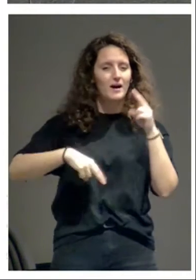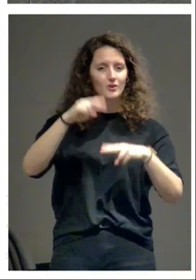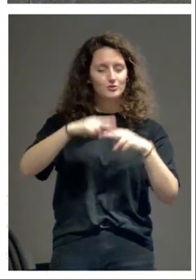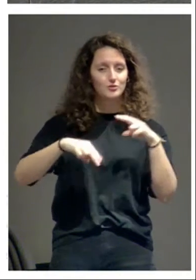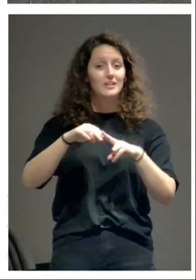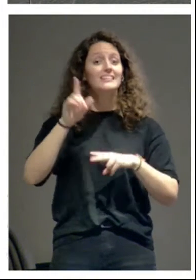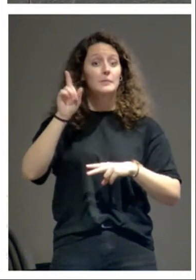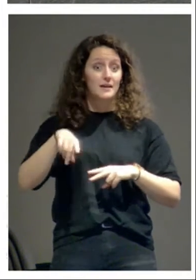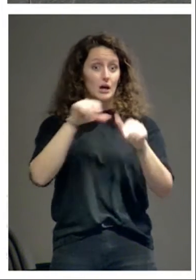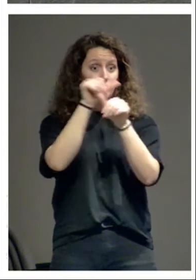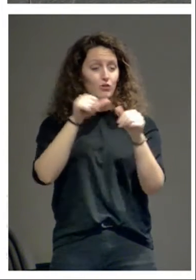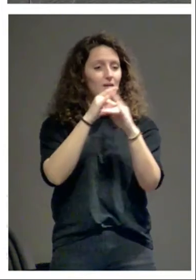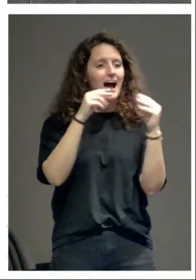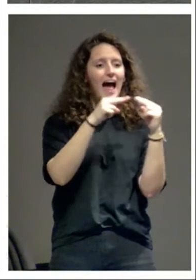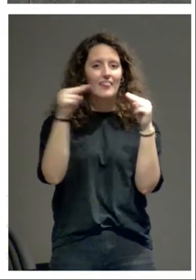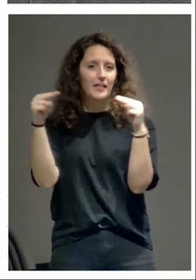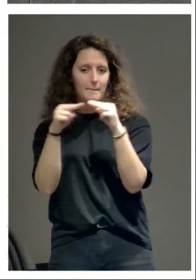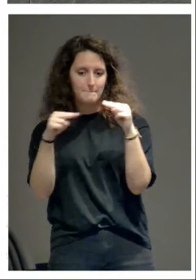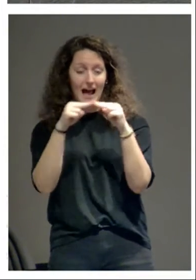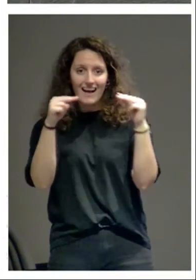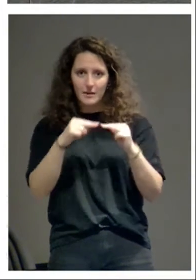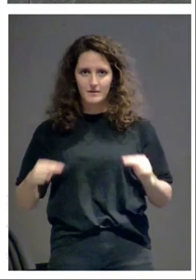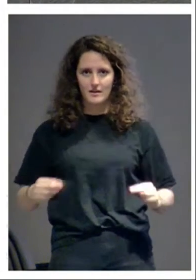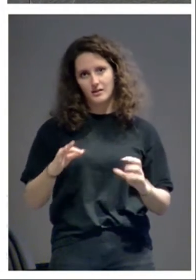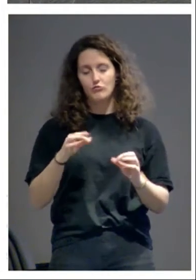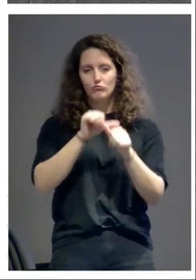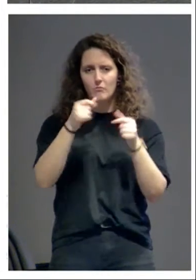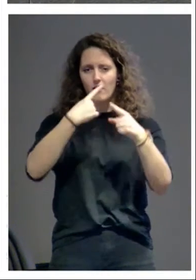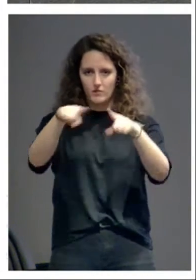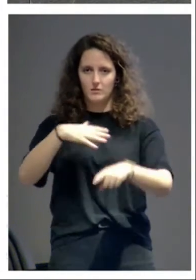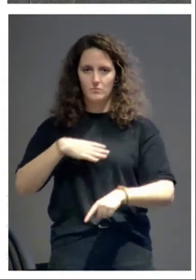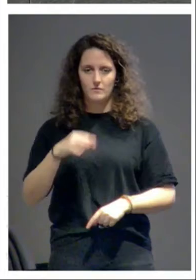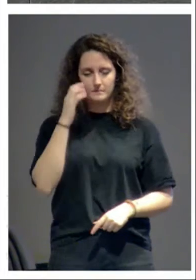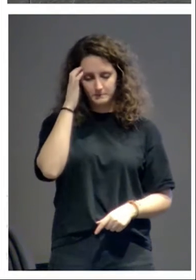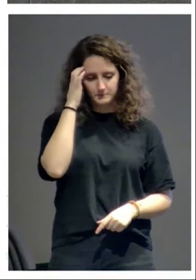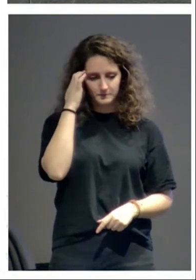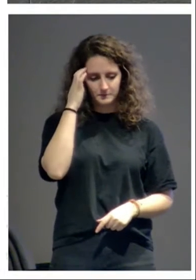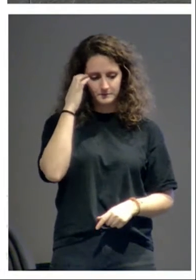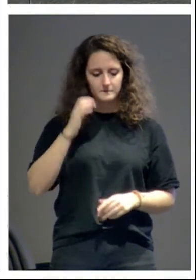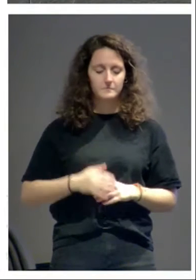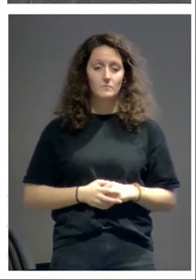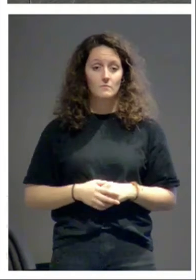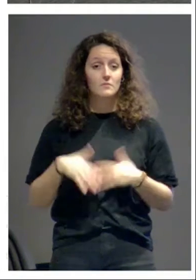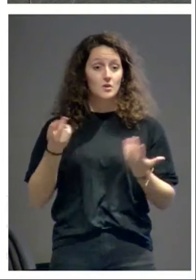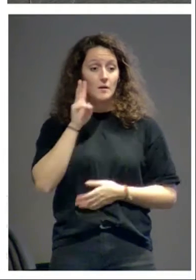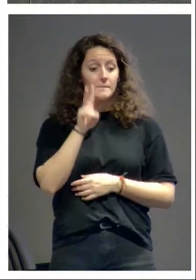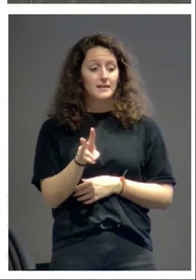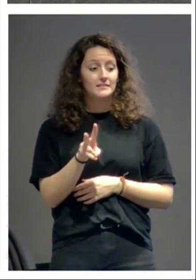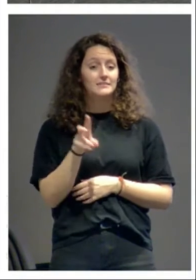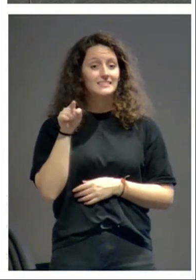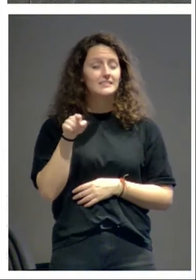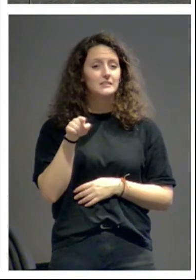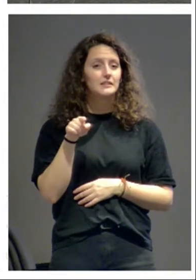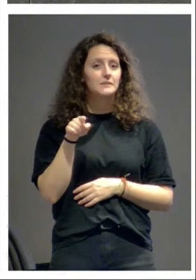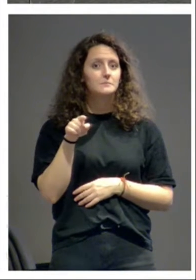era el andamiaje en unas zonas y en otras zonas. Podía ser distinto. Así que, como ven, esta mirada